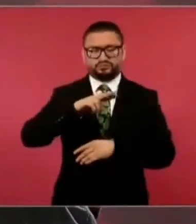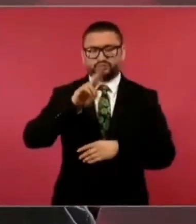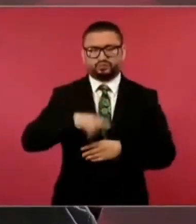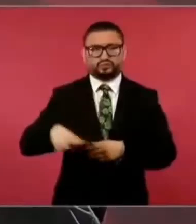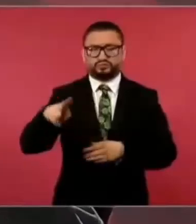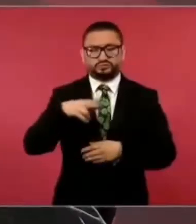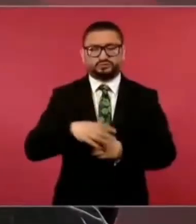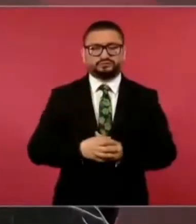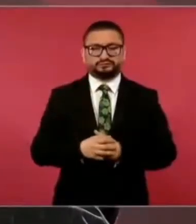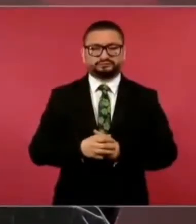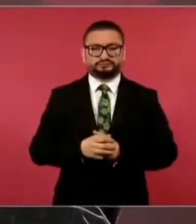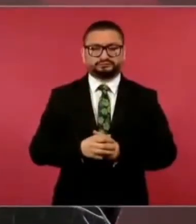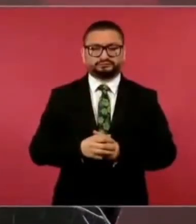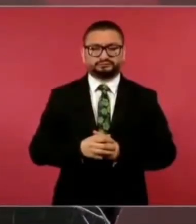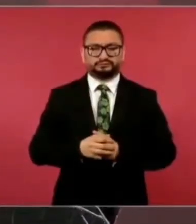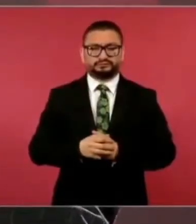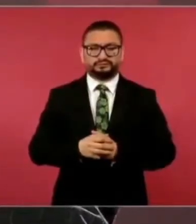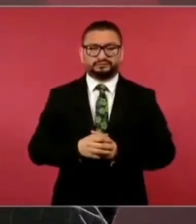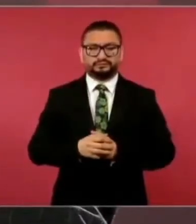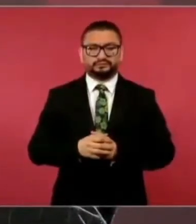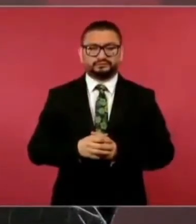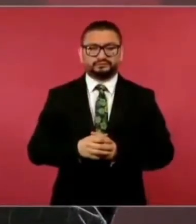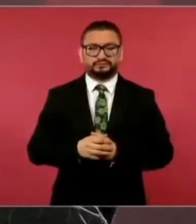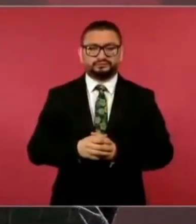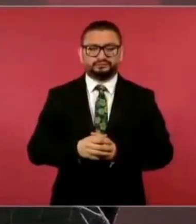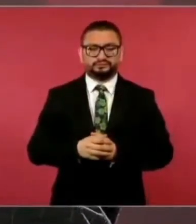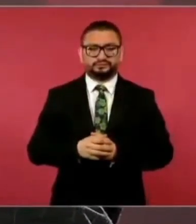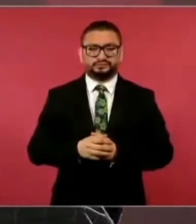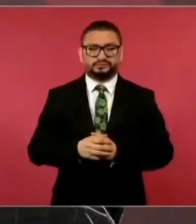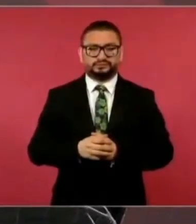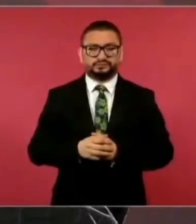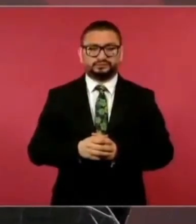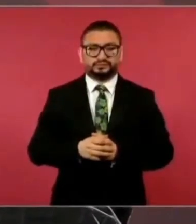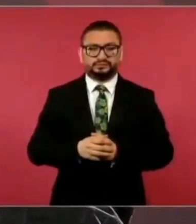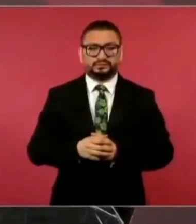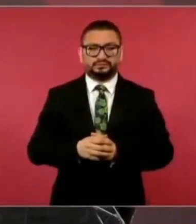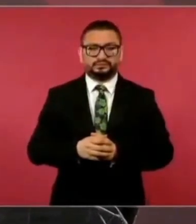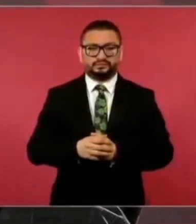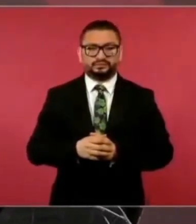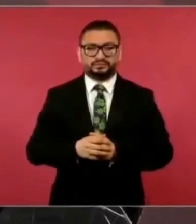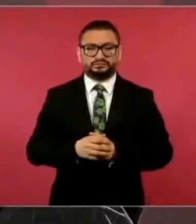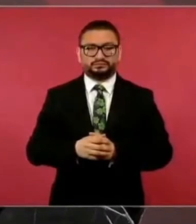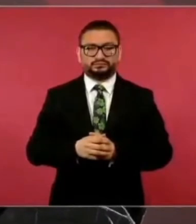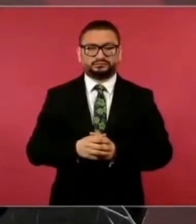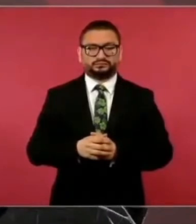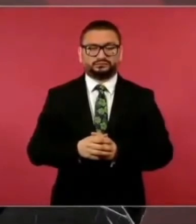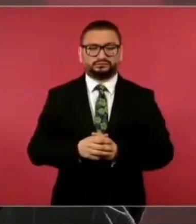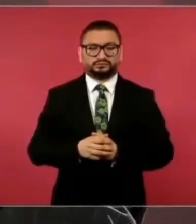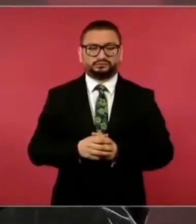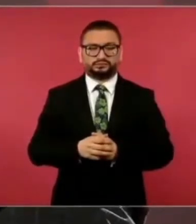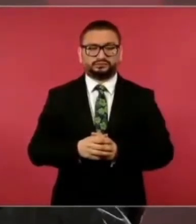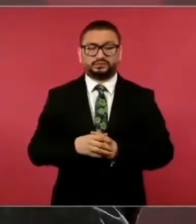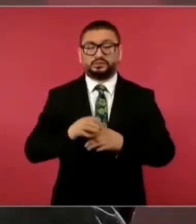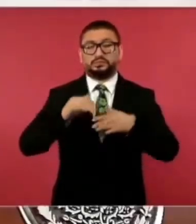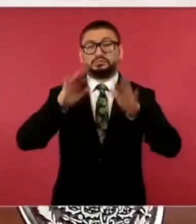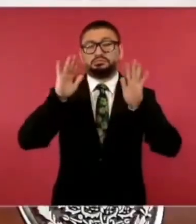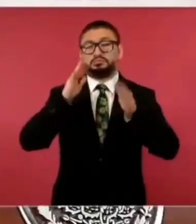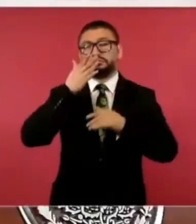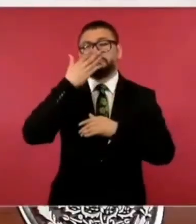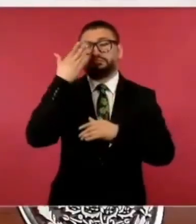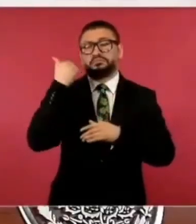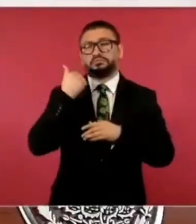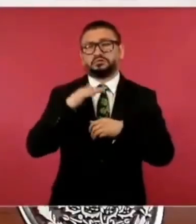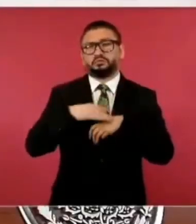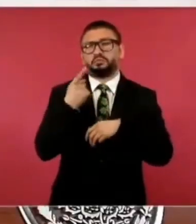no sé de dónde salió eso.